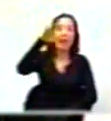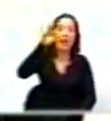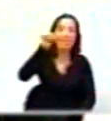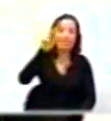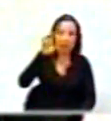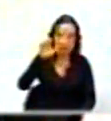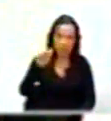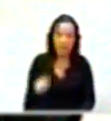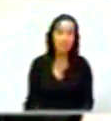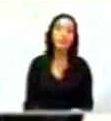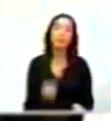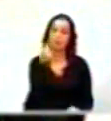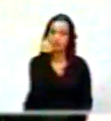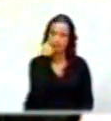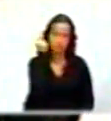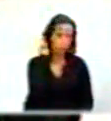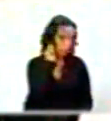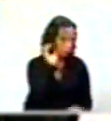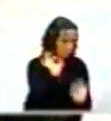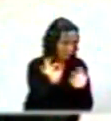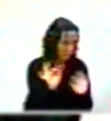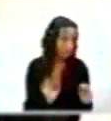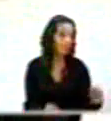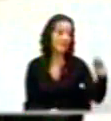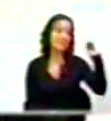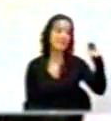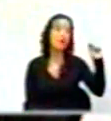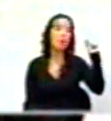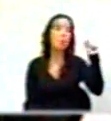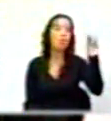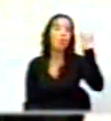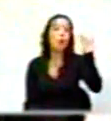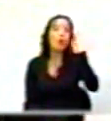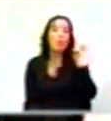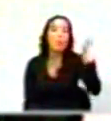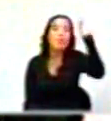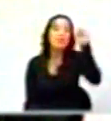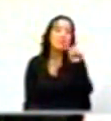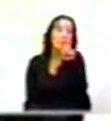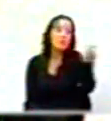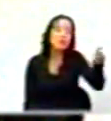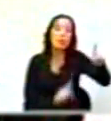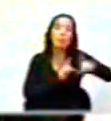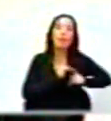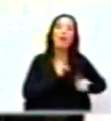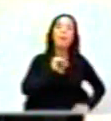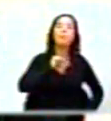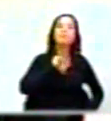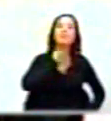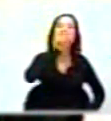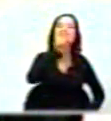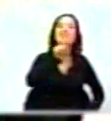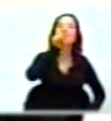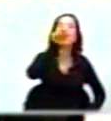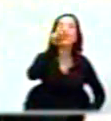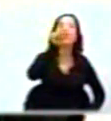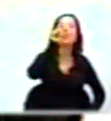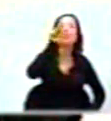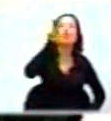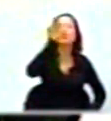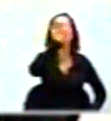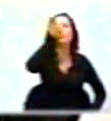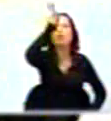0.4% de los propietarios poseen el 61.2% del área rural